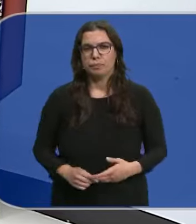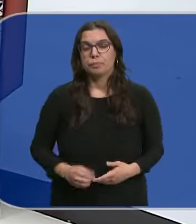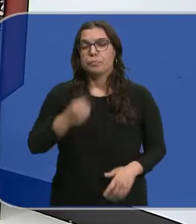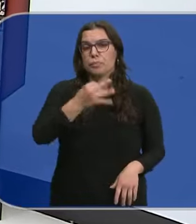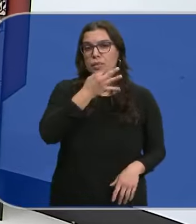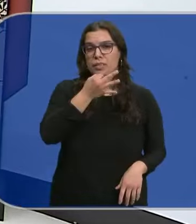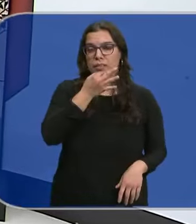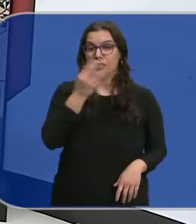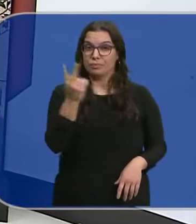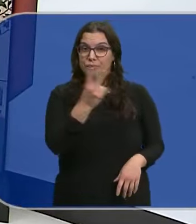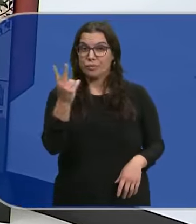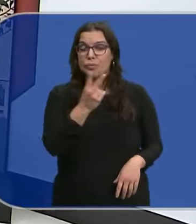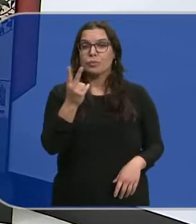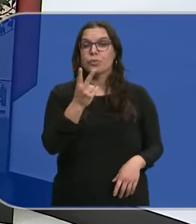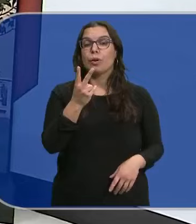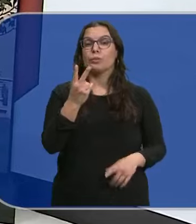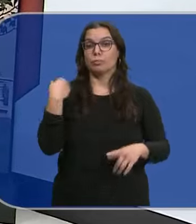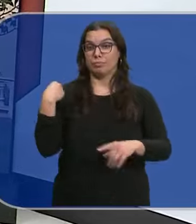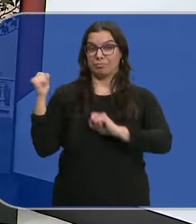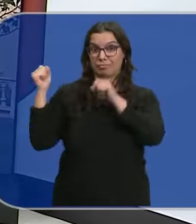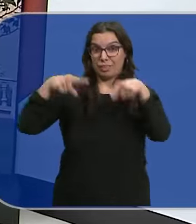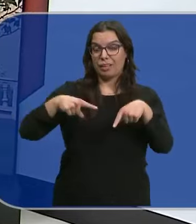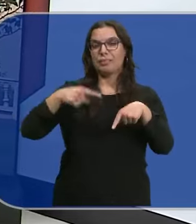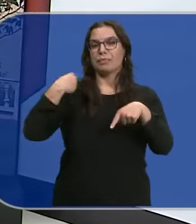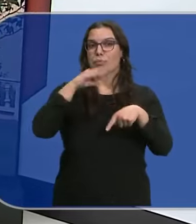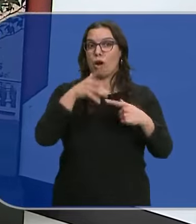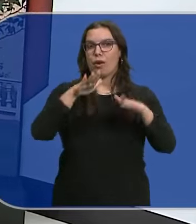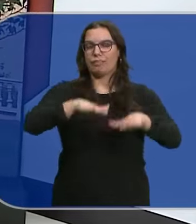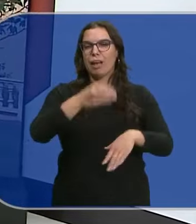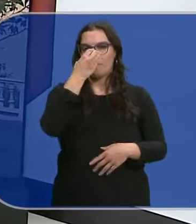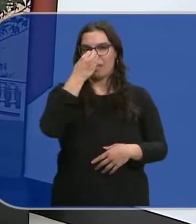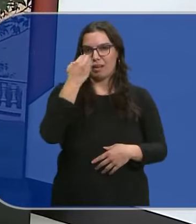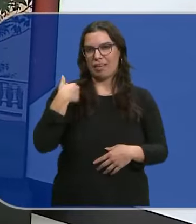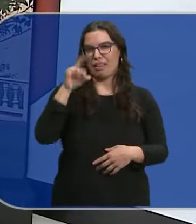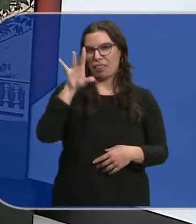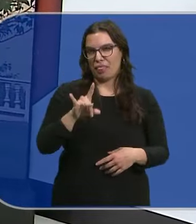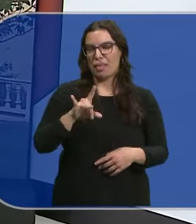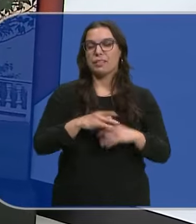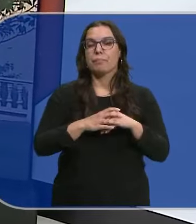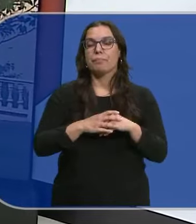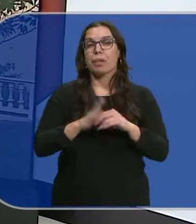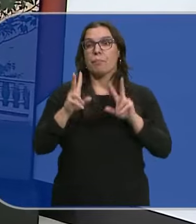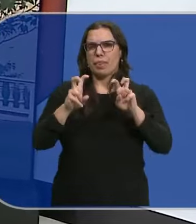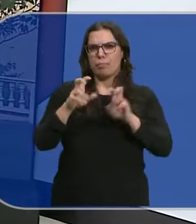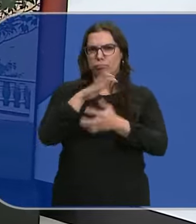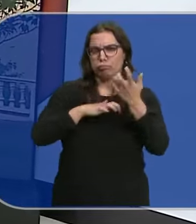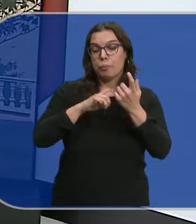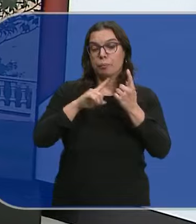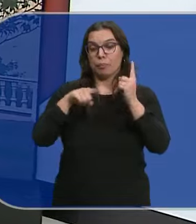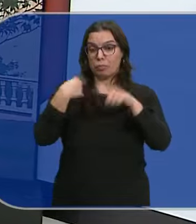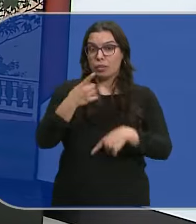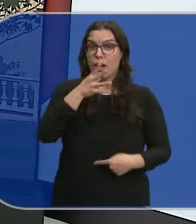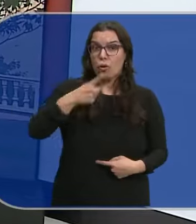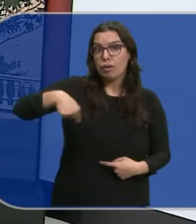Buenas tardes, son Bali y Mamadou, dos de los migrantes alojados en Medina del Campo desde hace 15 días Pasado el revuelo inicial, ellos mismos